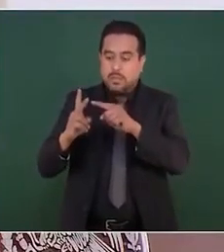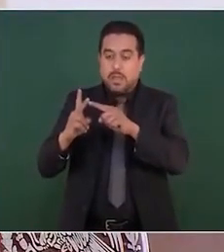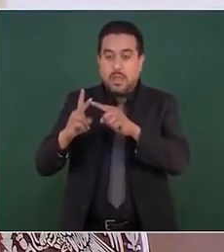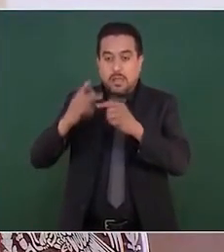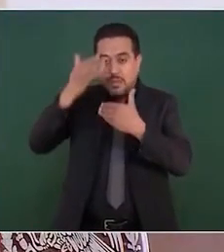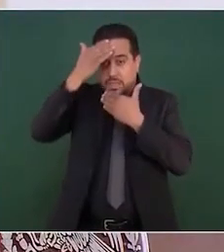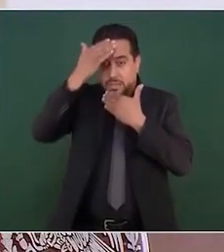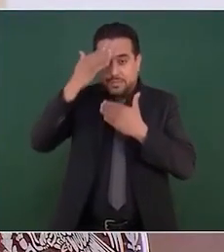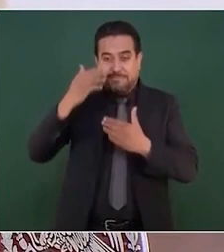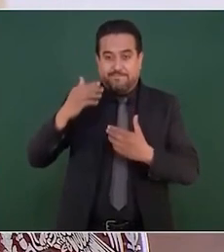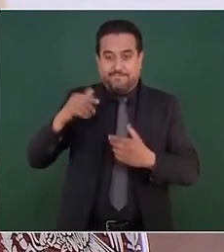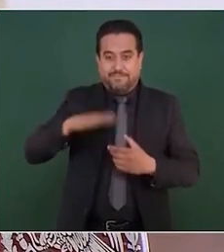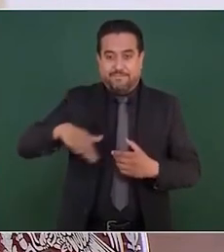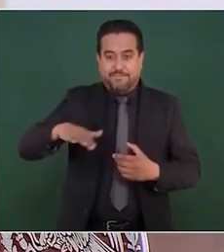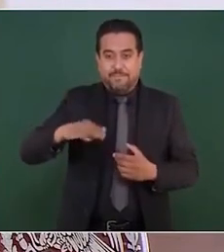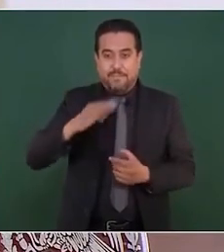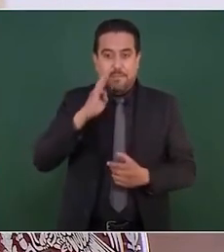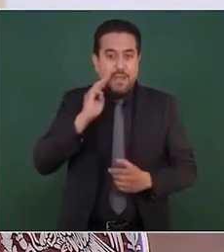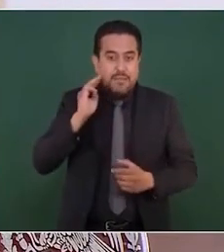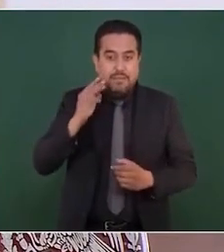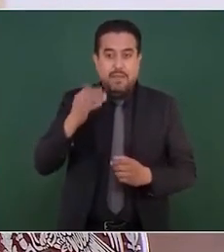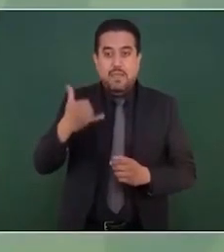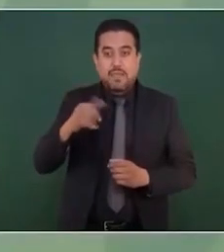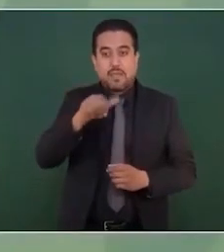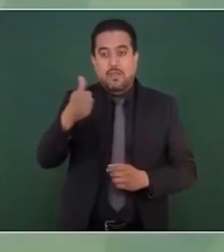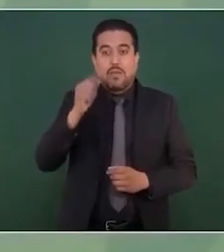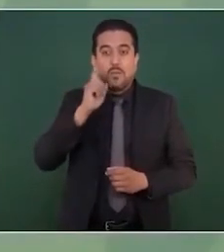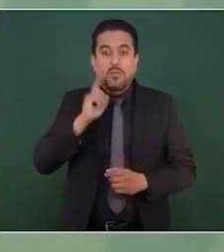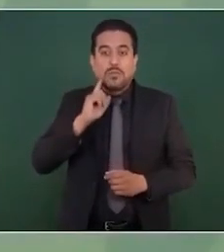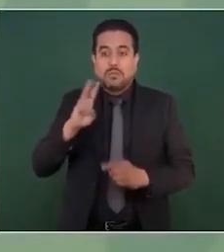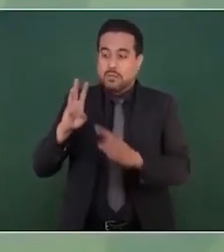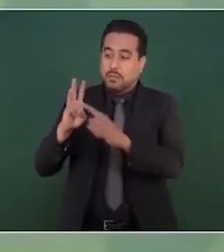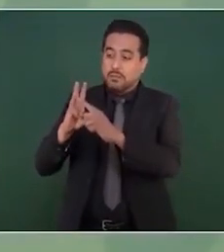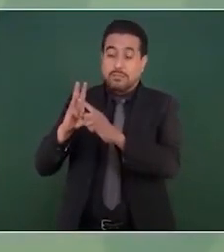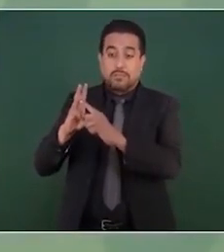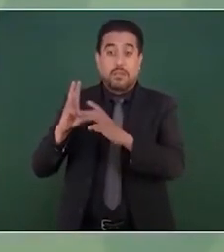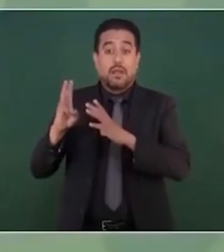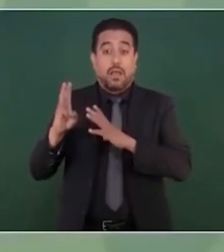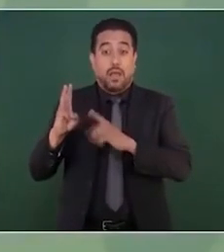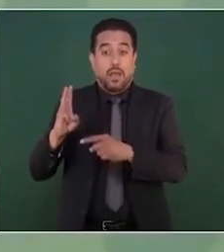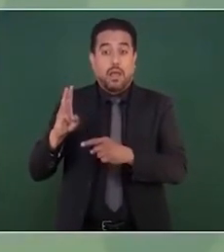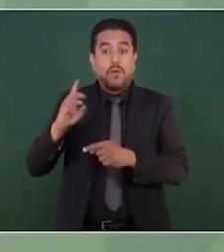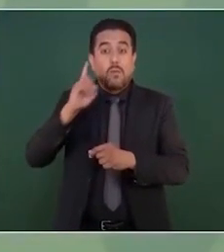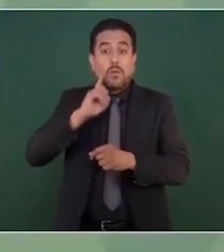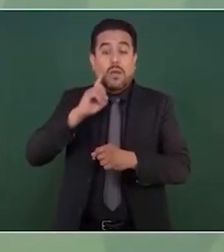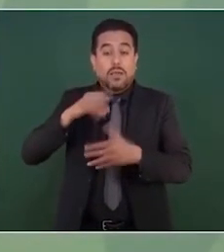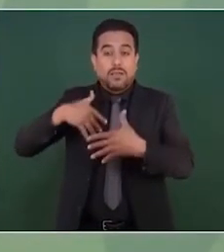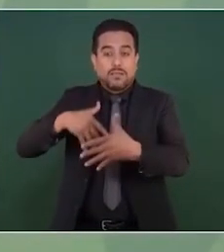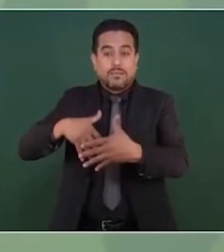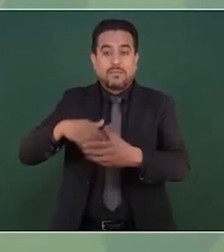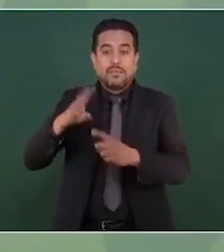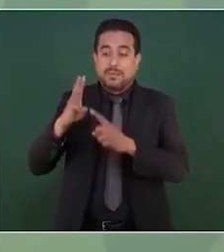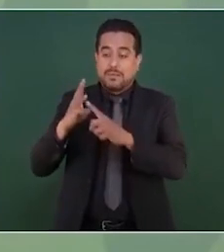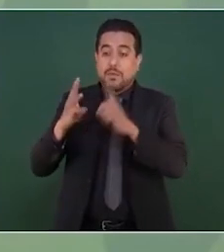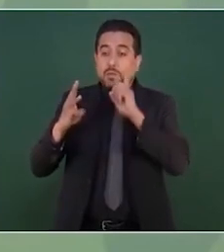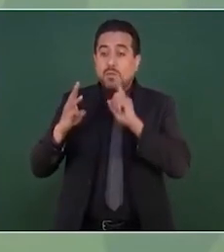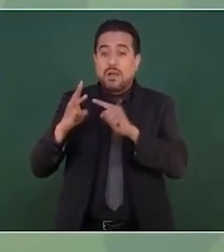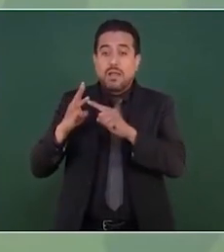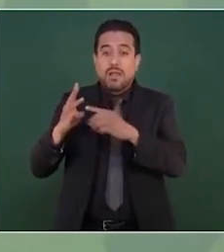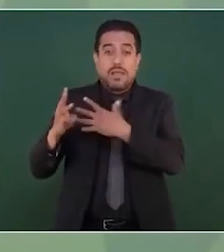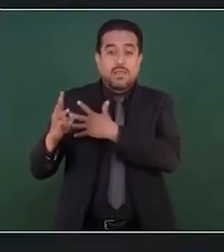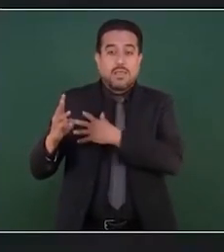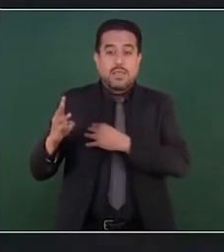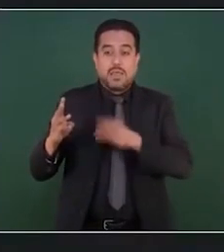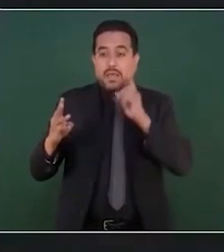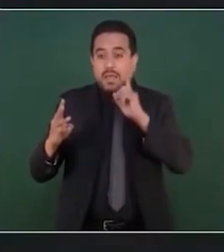muchachita que estaba ahí como parte de la manifestación que por cierto es hija de un miembro de la